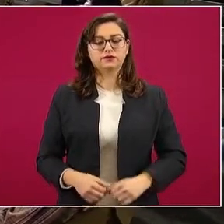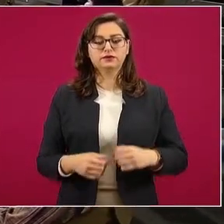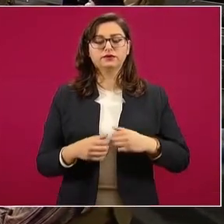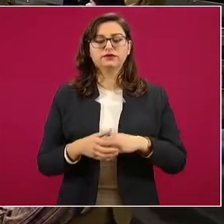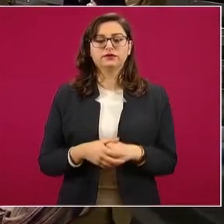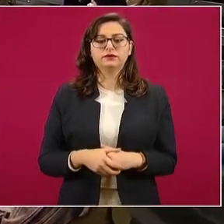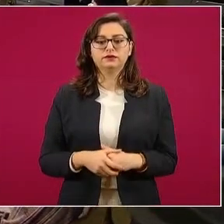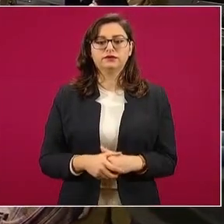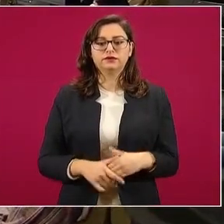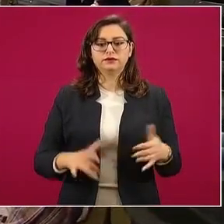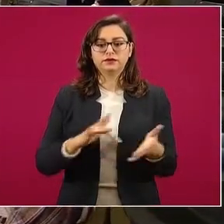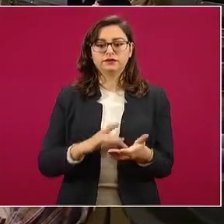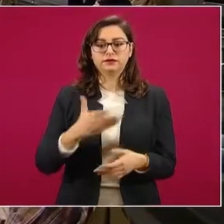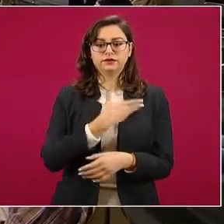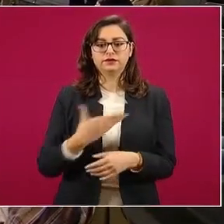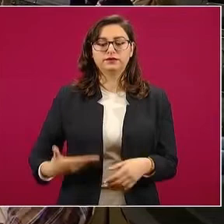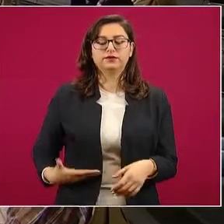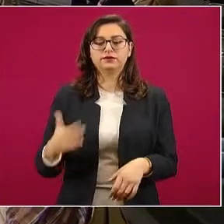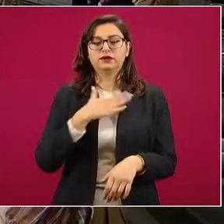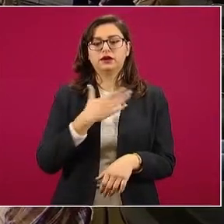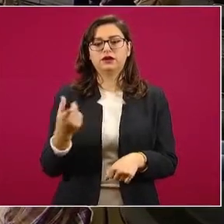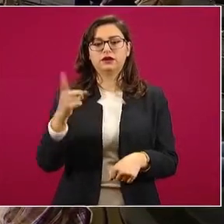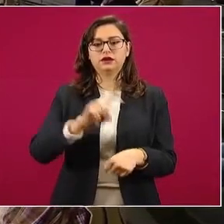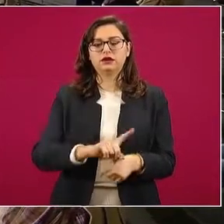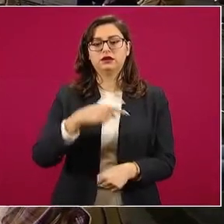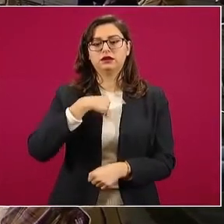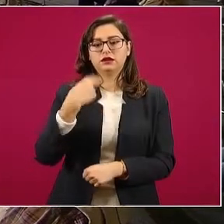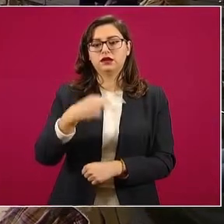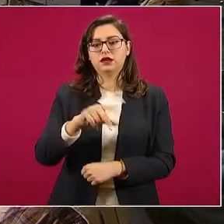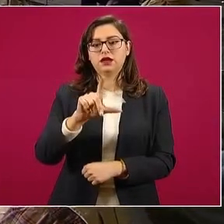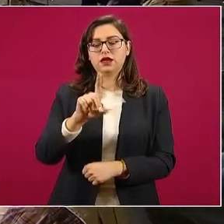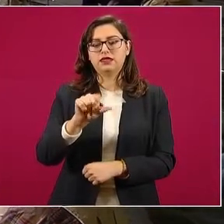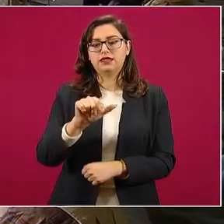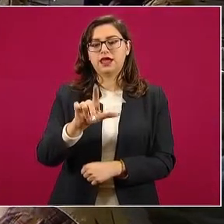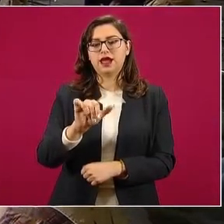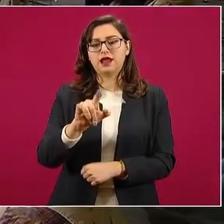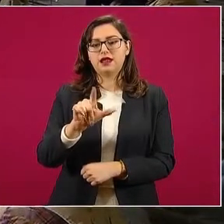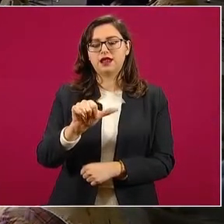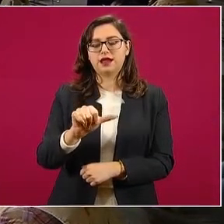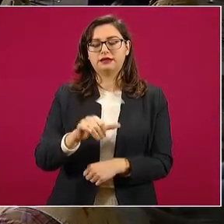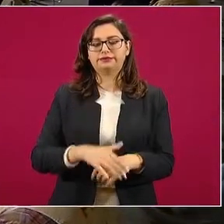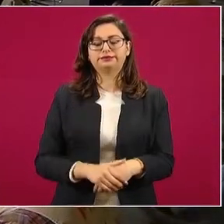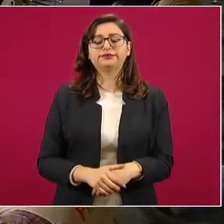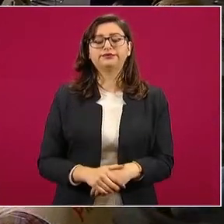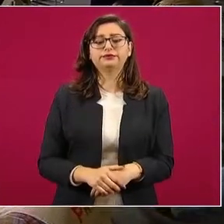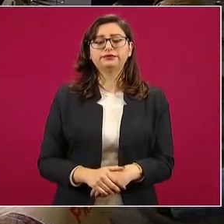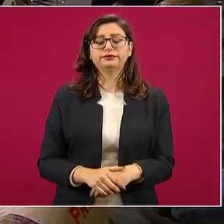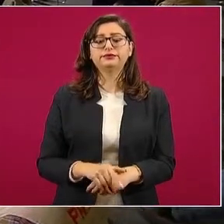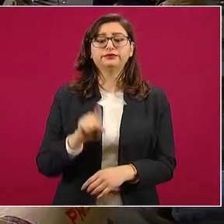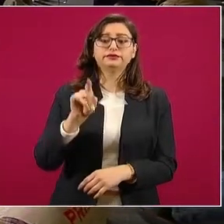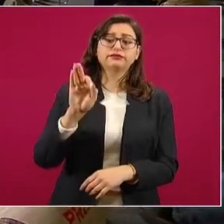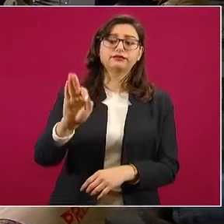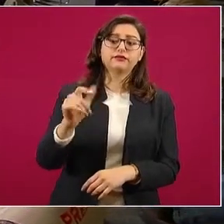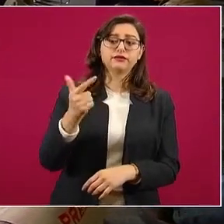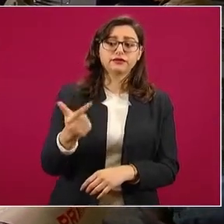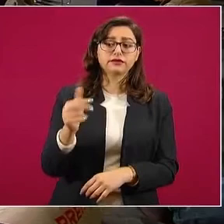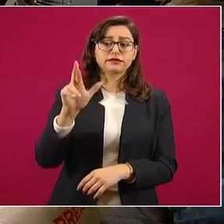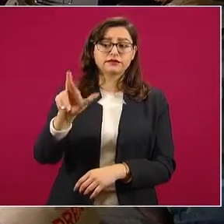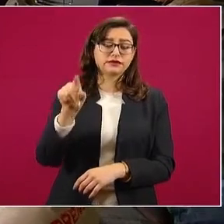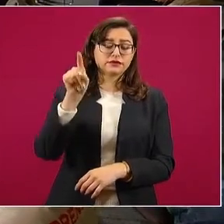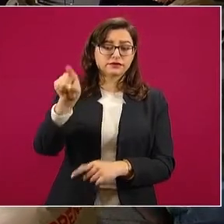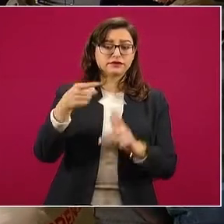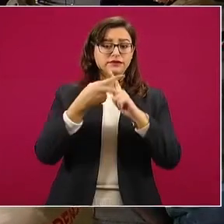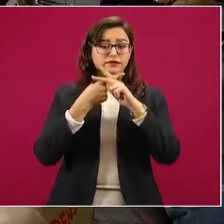Gracias, presidente. Buenos días. Dalíra Escobar, de Atiempo.tv. Bueno, pues se da a conocer que la Fiscalía General de la República inicia una